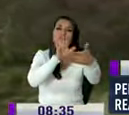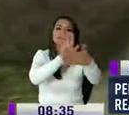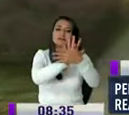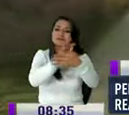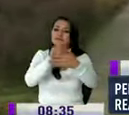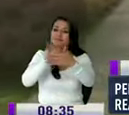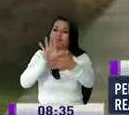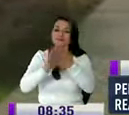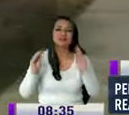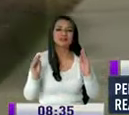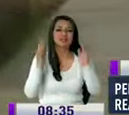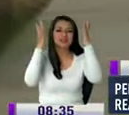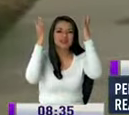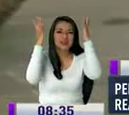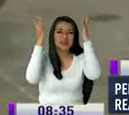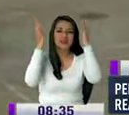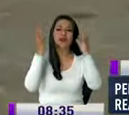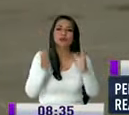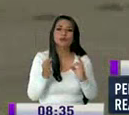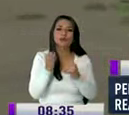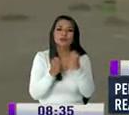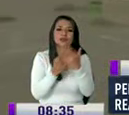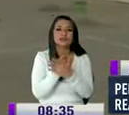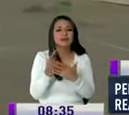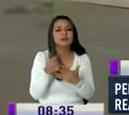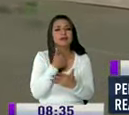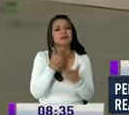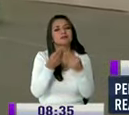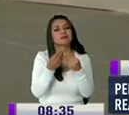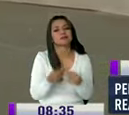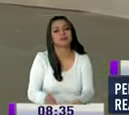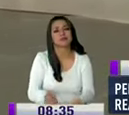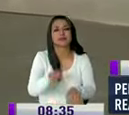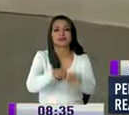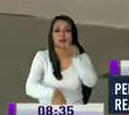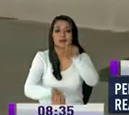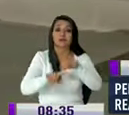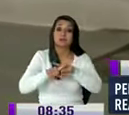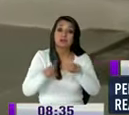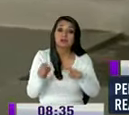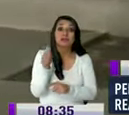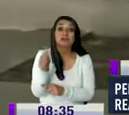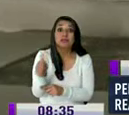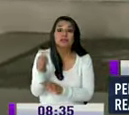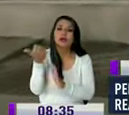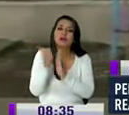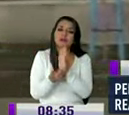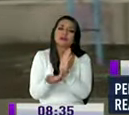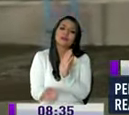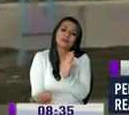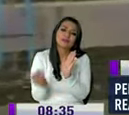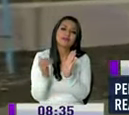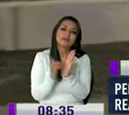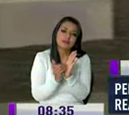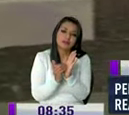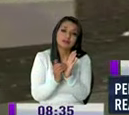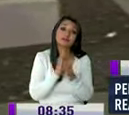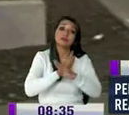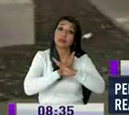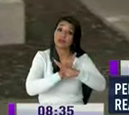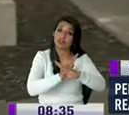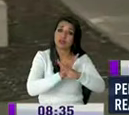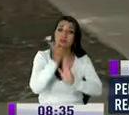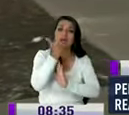mediante el festival de cromático urbana que se realizó el fin de semana anterior gracias al apoyo de los propios artistas un poco también para defender